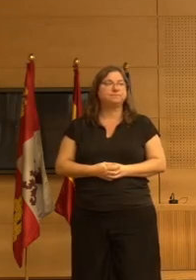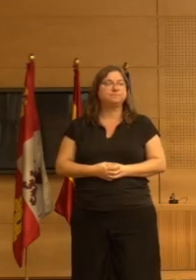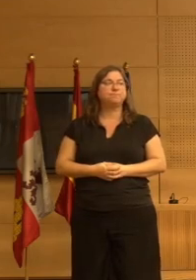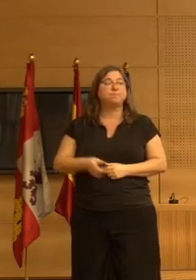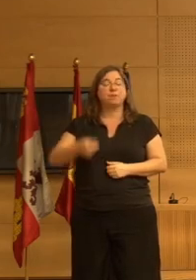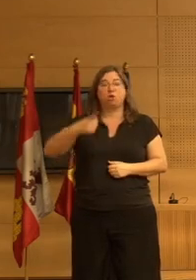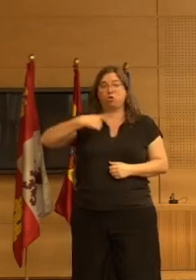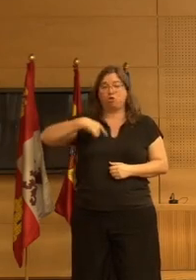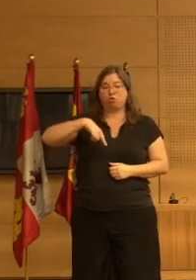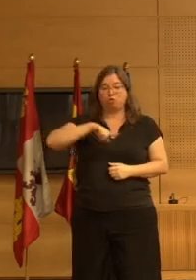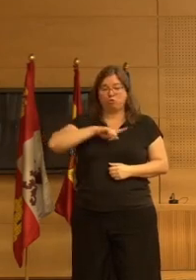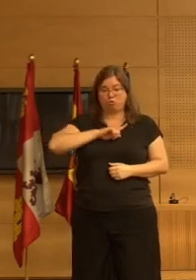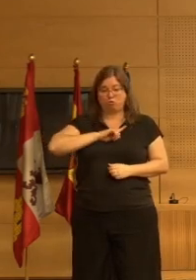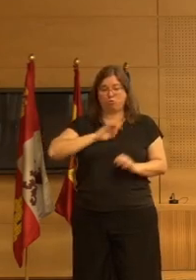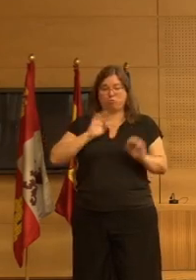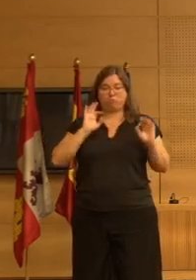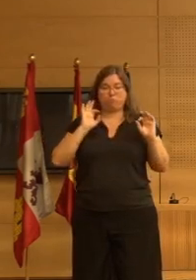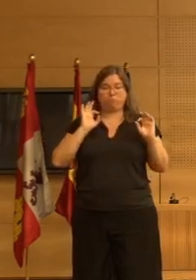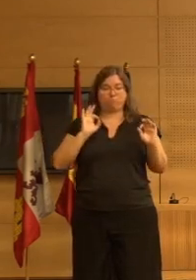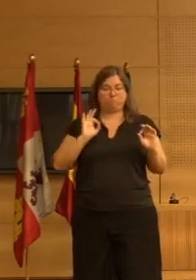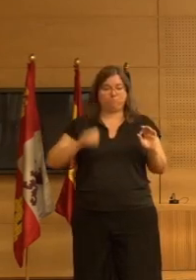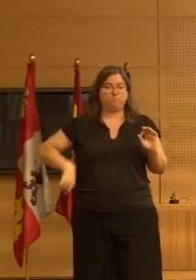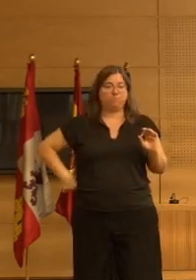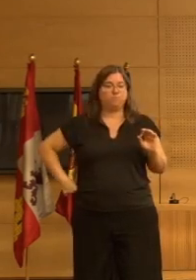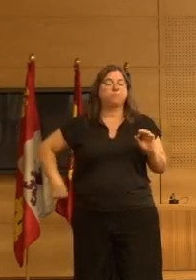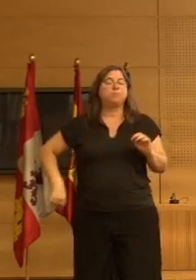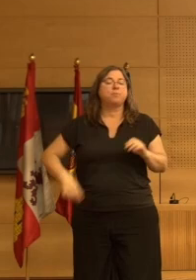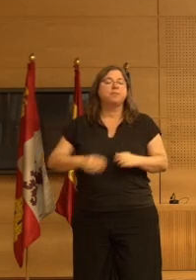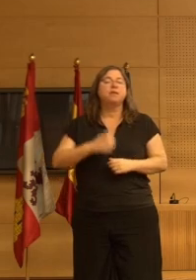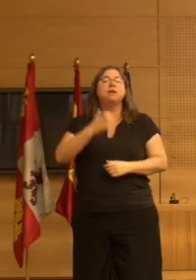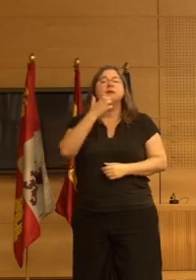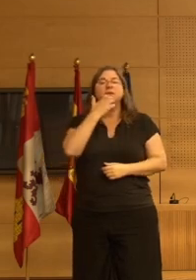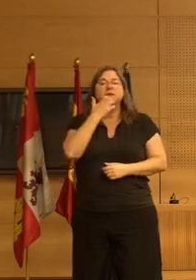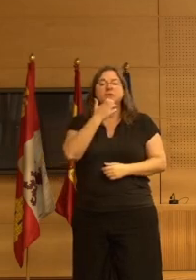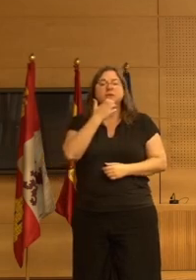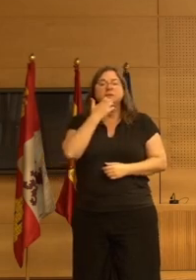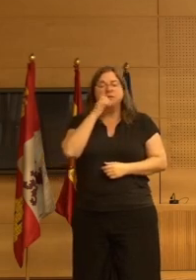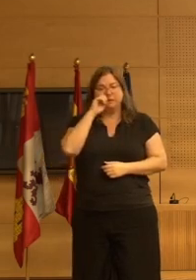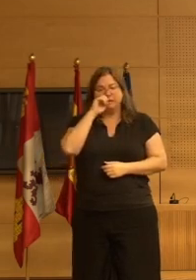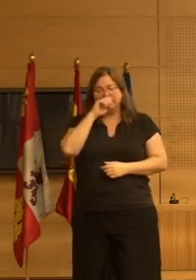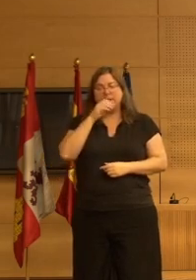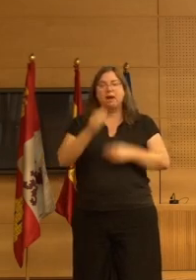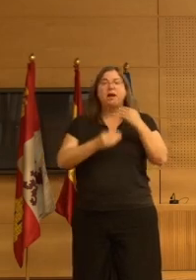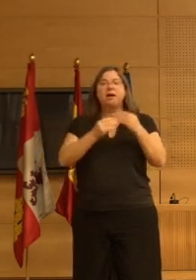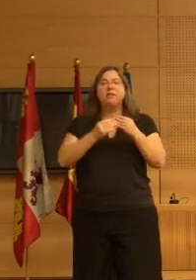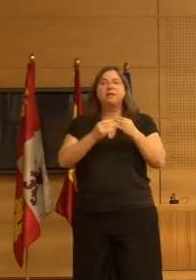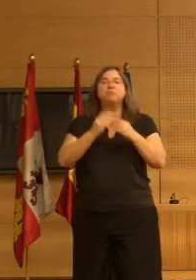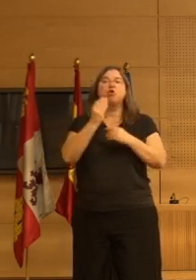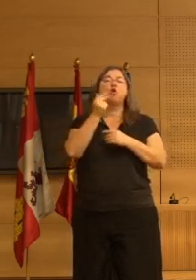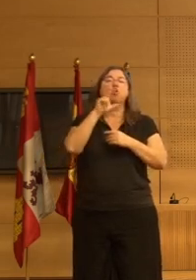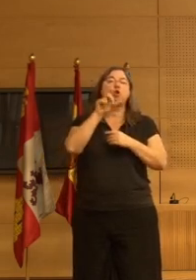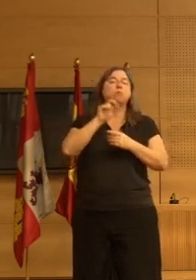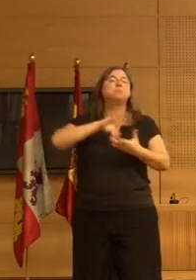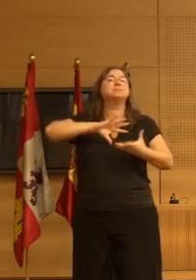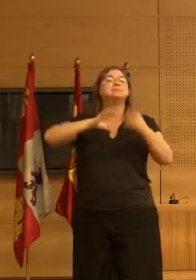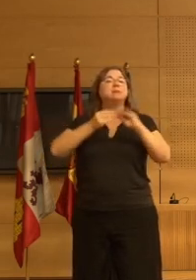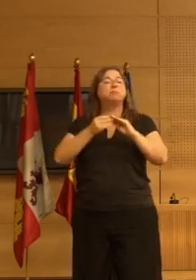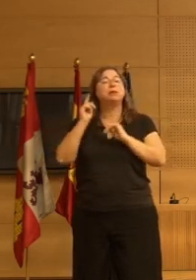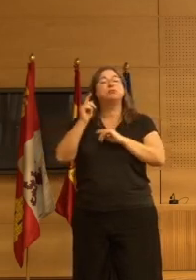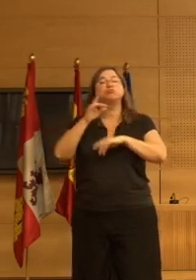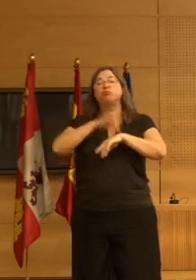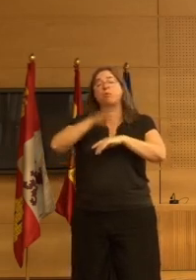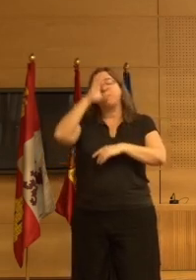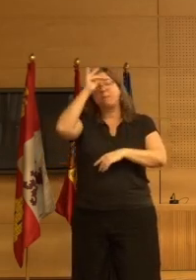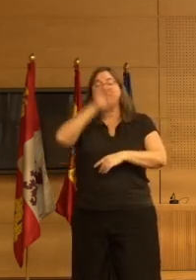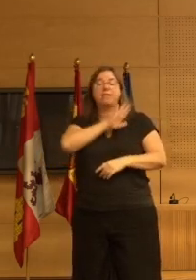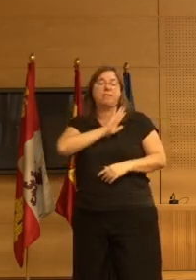nosotros claramente el estudio o sea Chrome es una cosa que se aplica en demencia de momento o